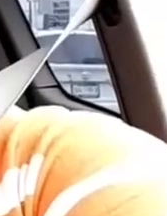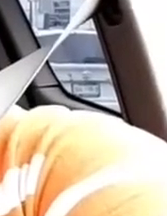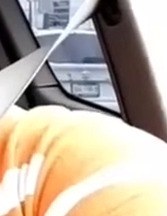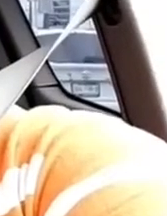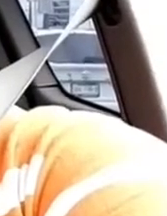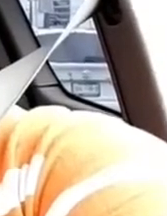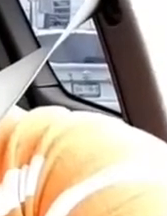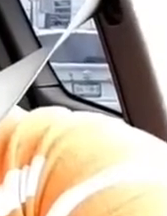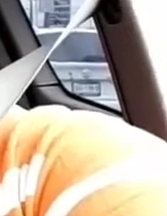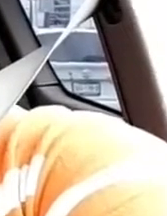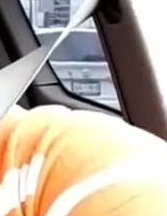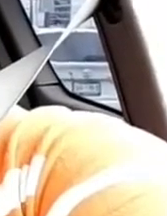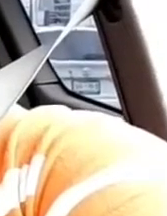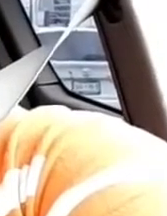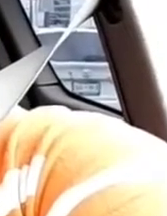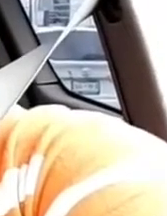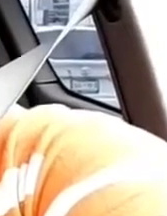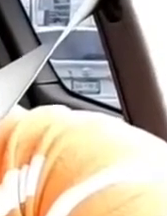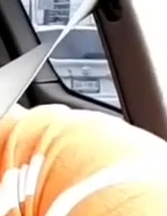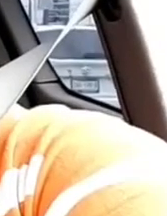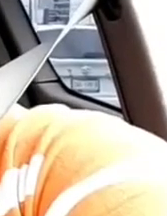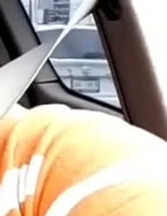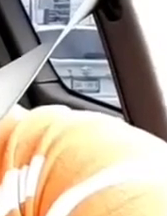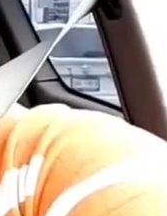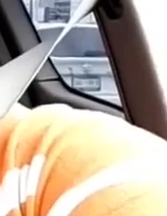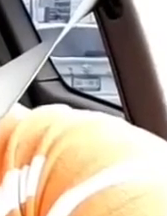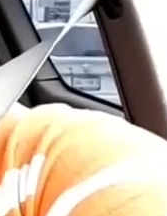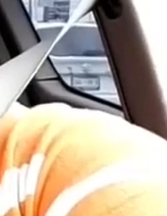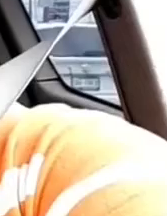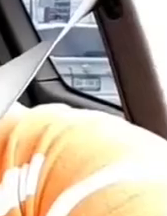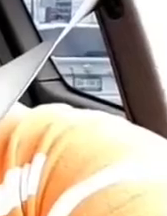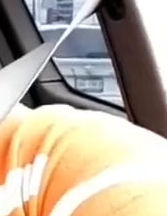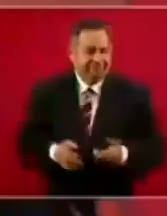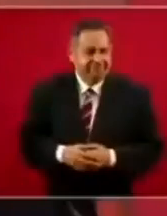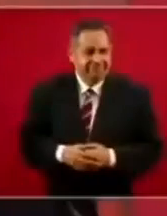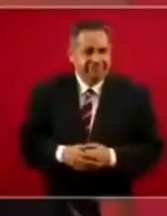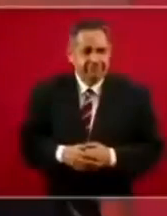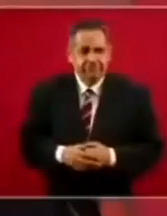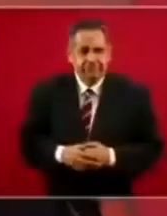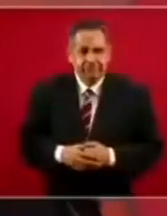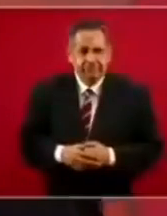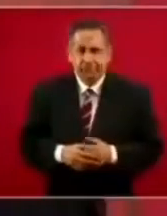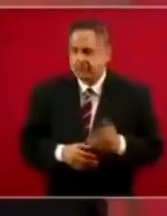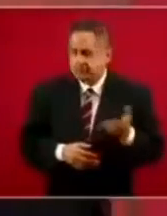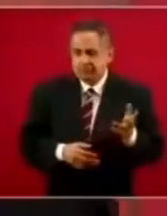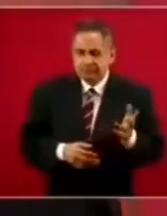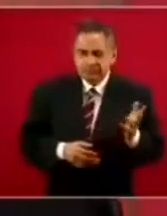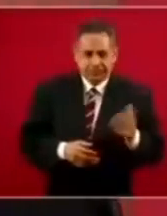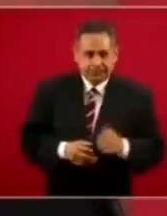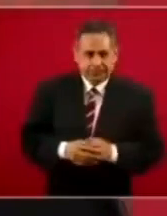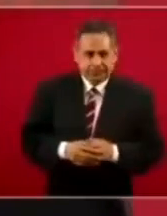Vámonos rápidamente a ver lo que sucedió esta mañana en la conferencia mañanera. No me